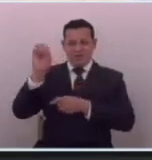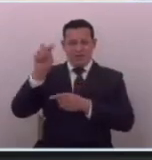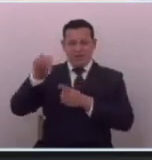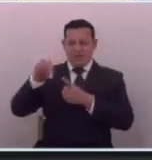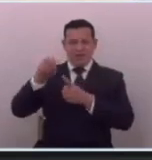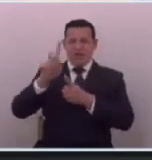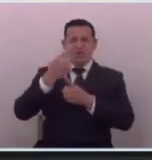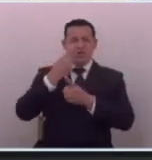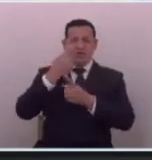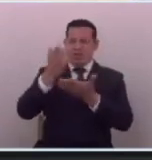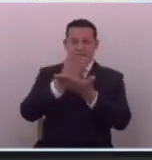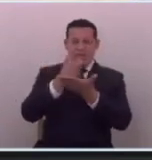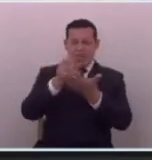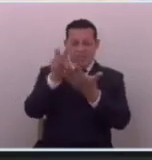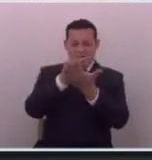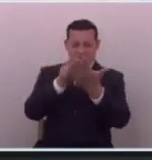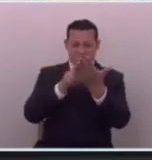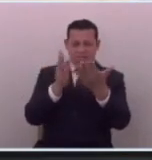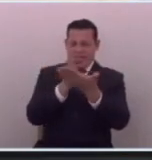los veía nadie los lee